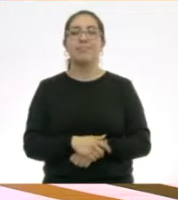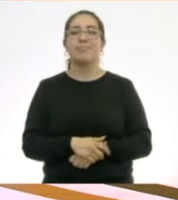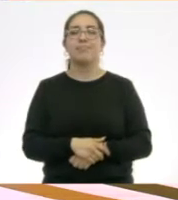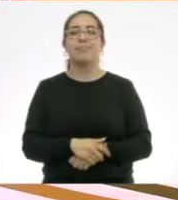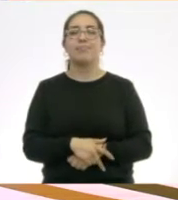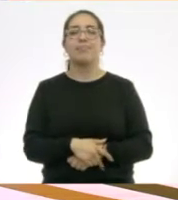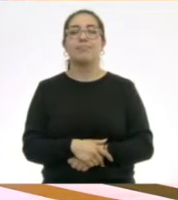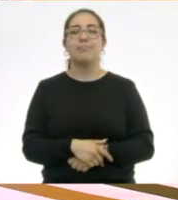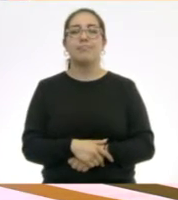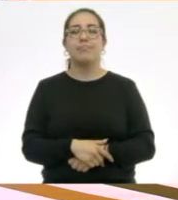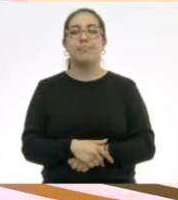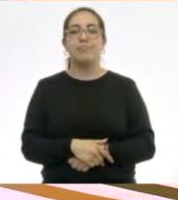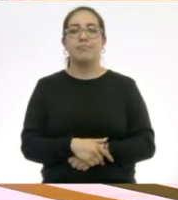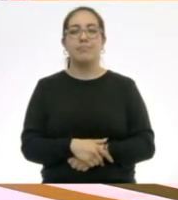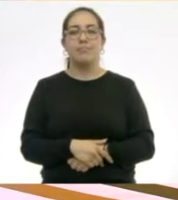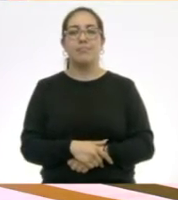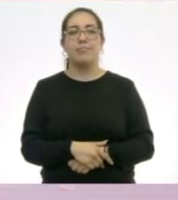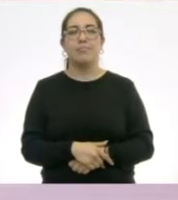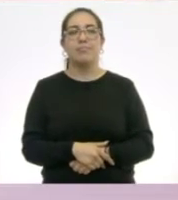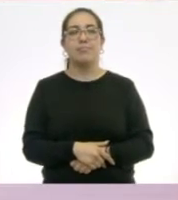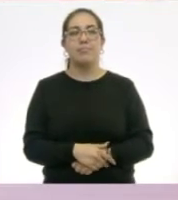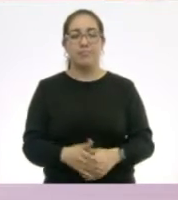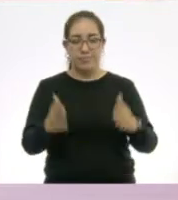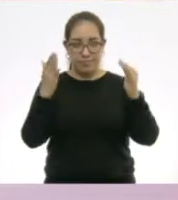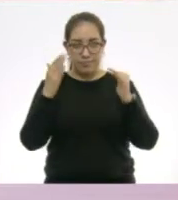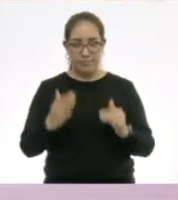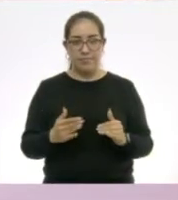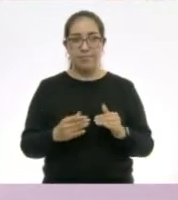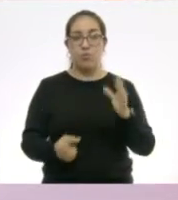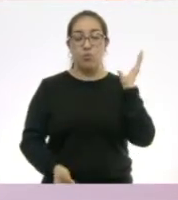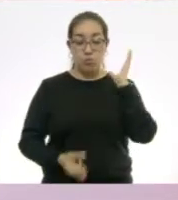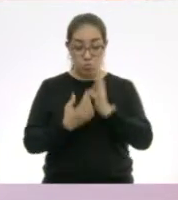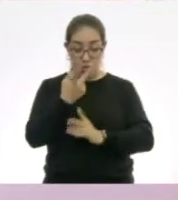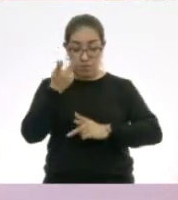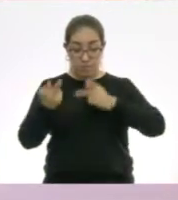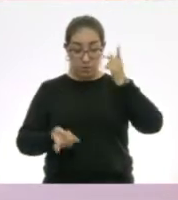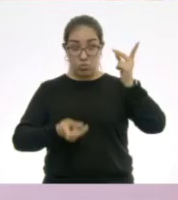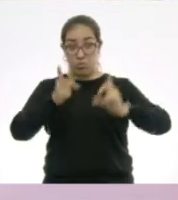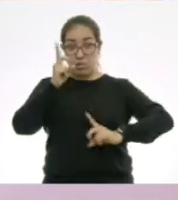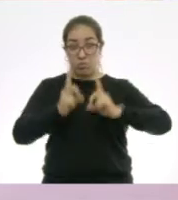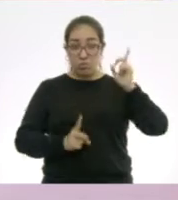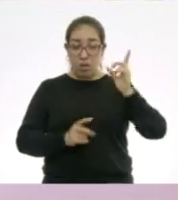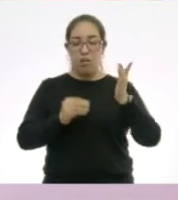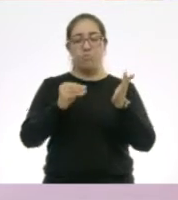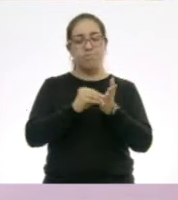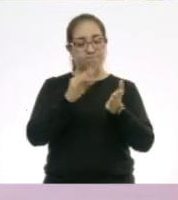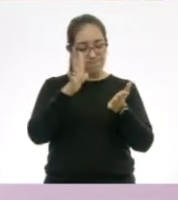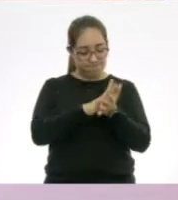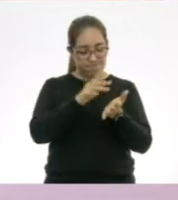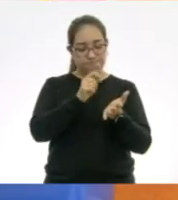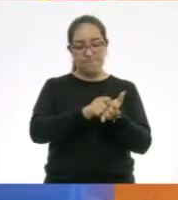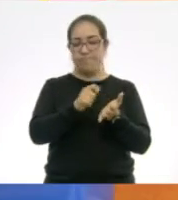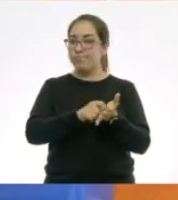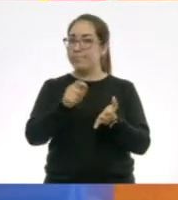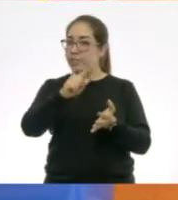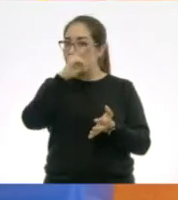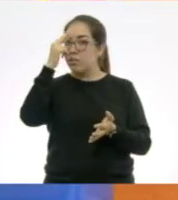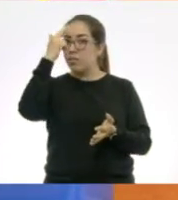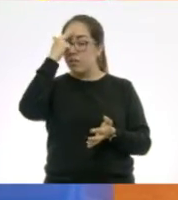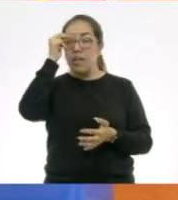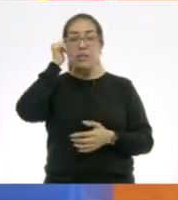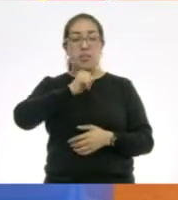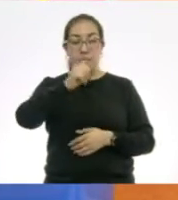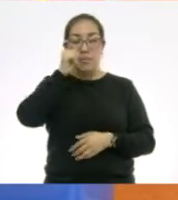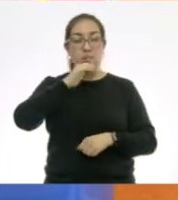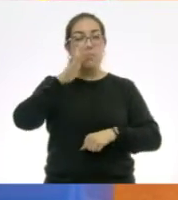Sí, así es. La siguiente. Escribir las nuevas preguntas. Recuerden, siempre van a salir más dudas, a